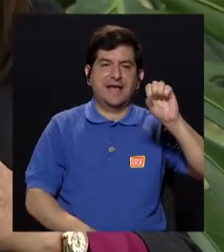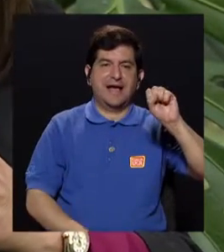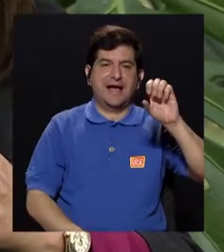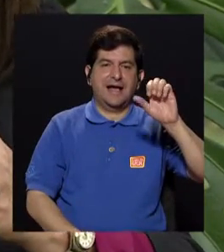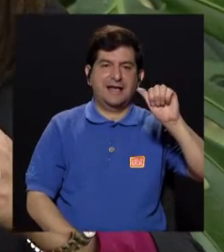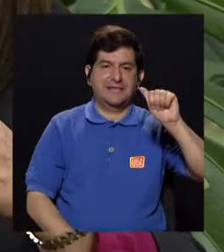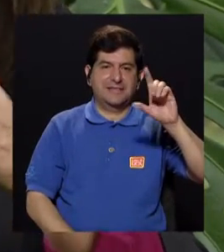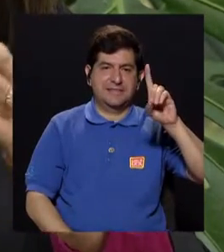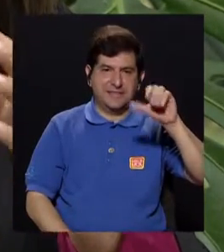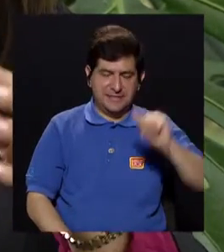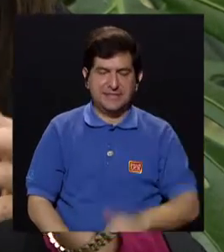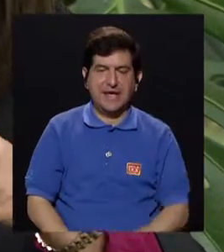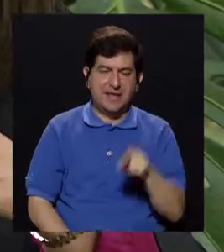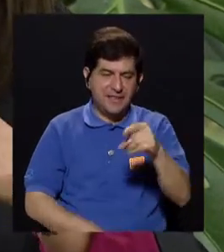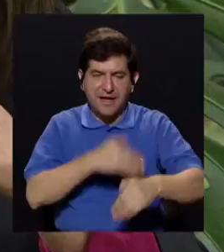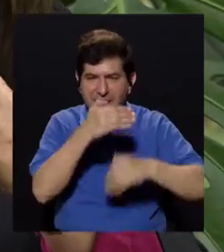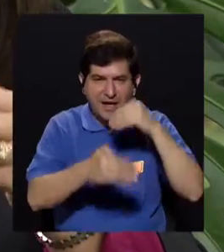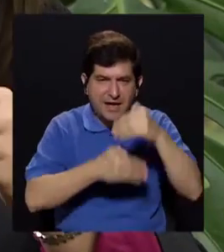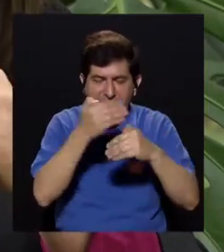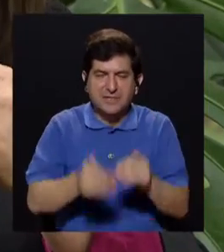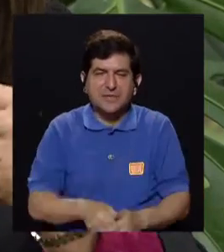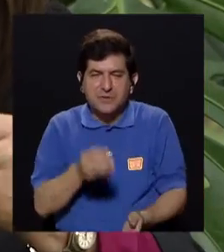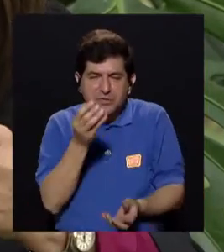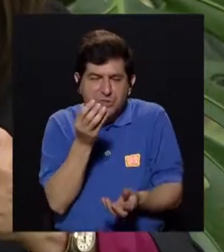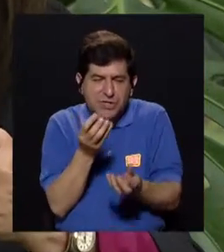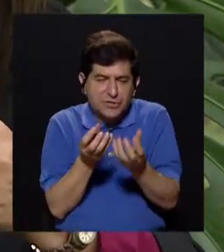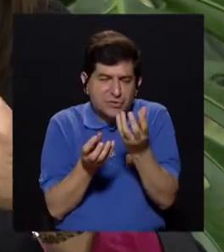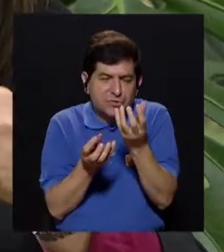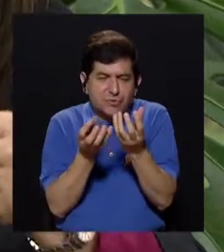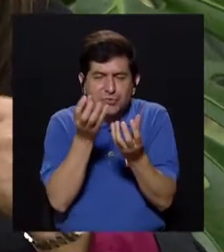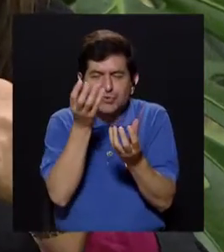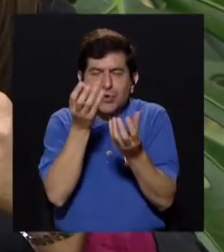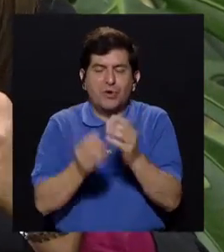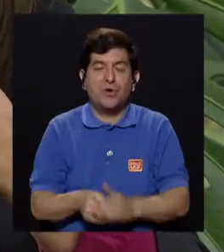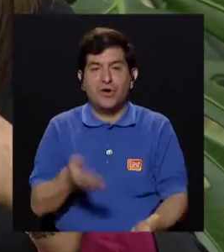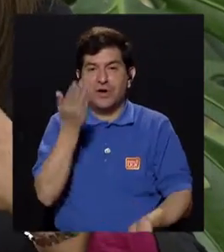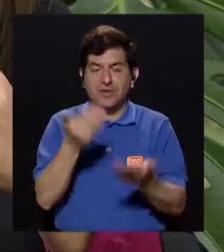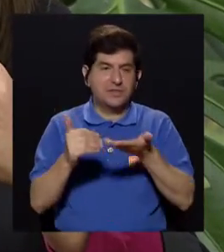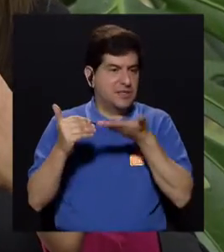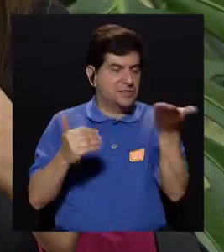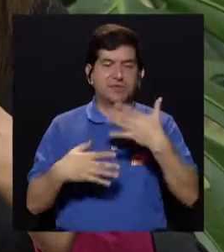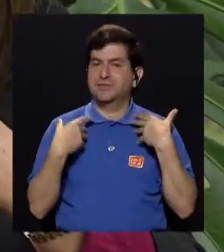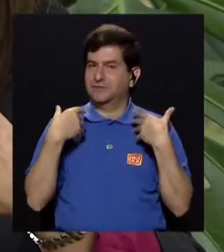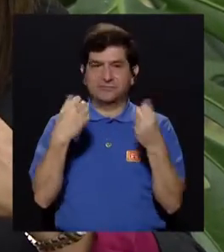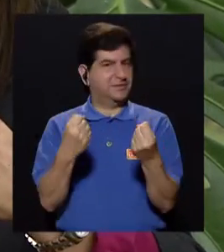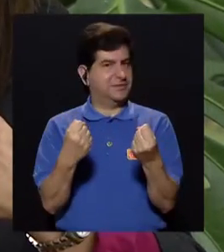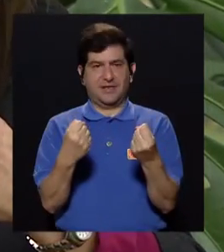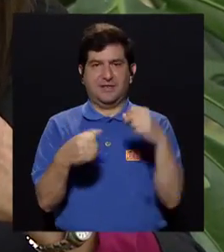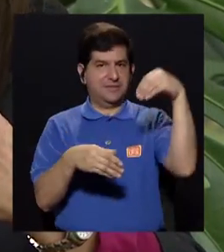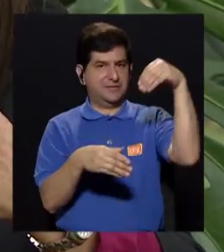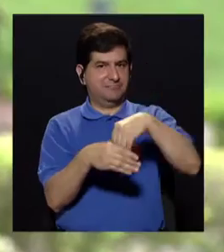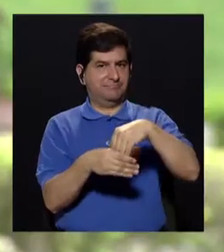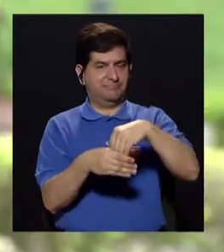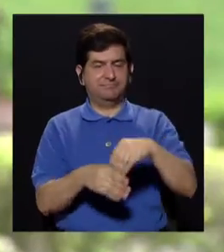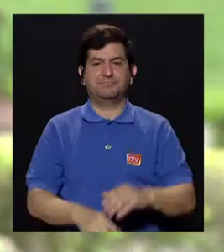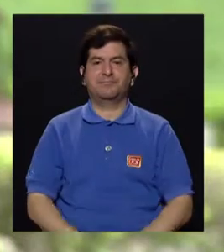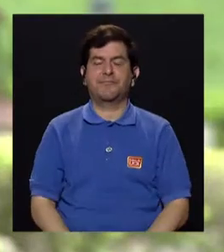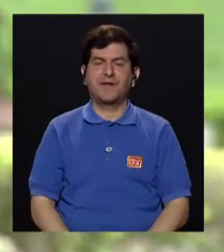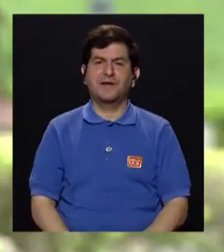asadas, por el mismo proceso del ahumado y el quemado, pudiera ser que hayan sustancias que no sean tan saludables.